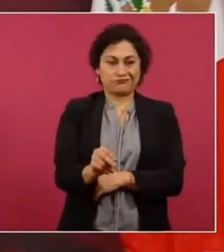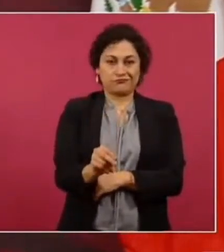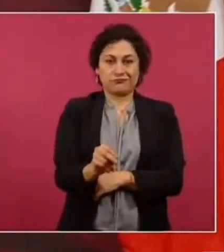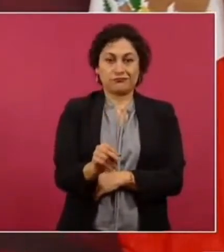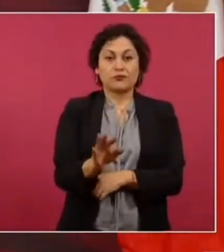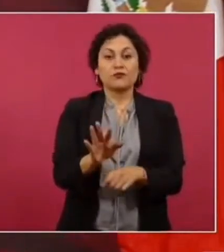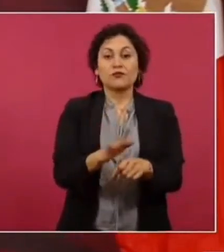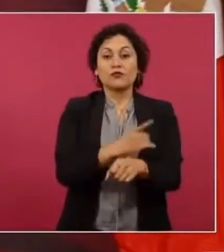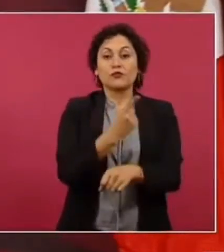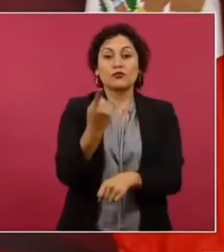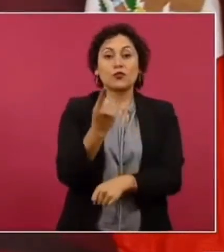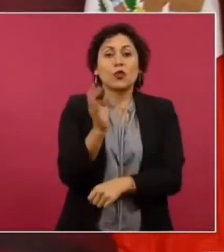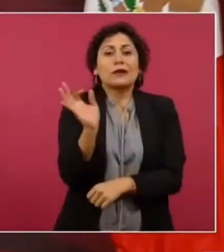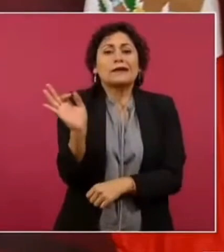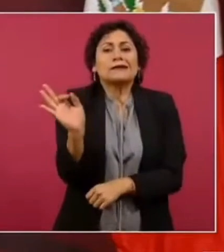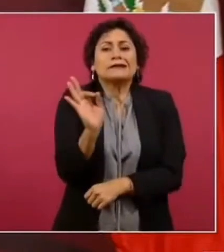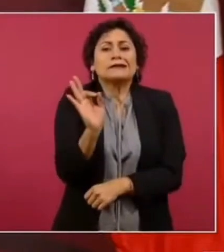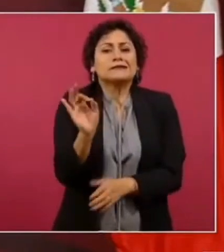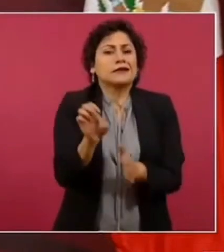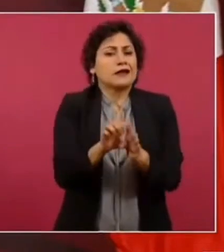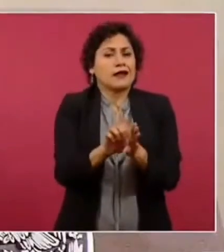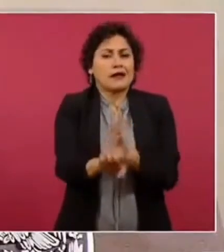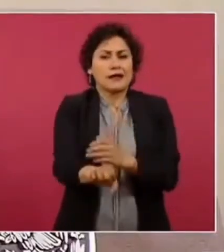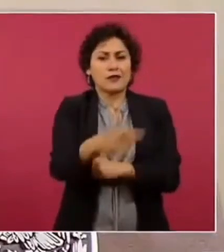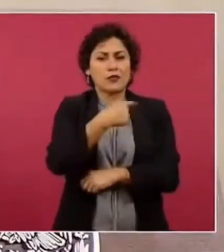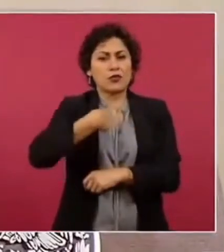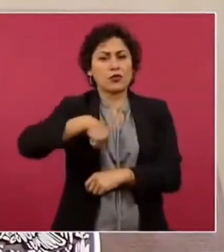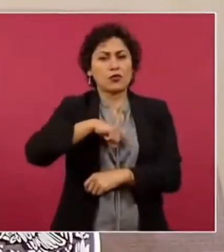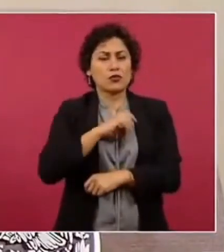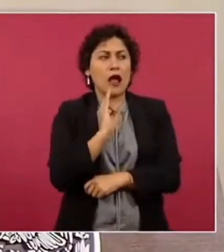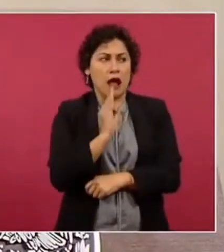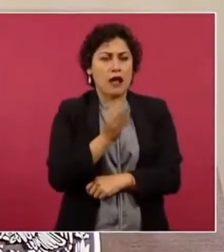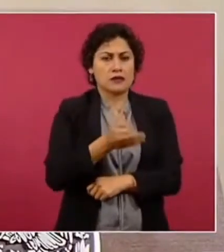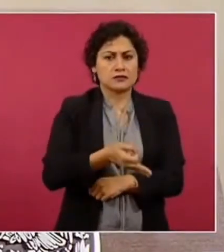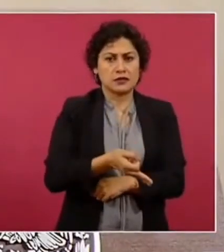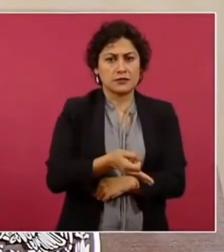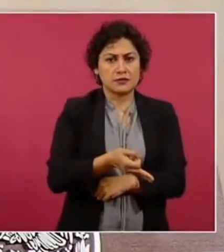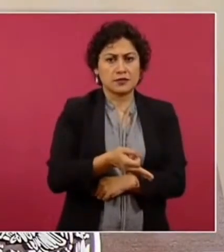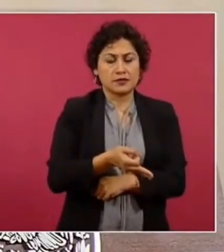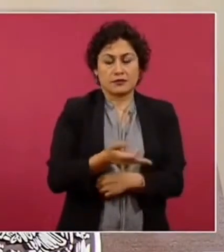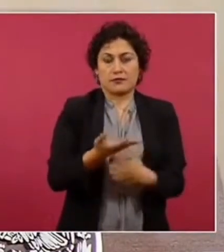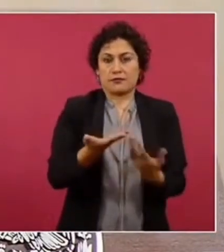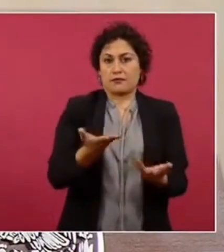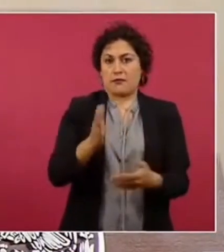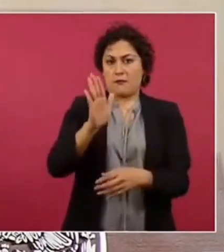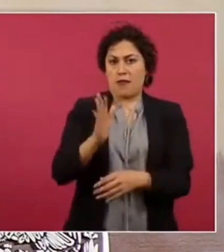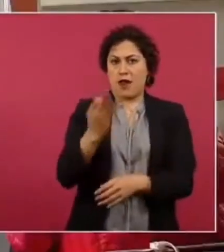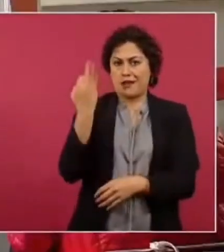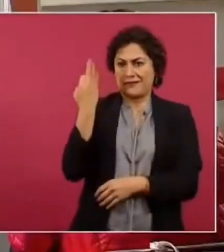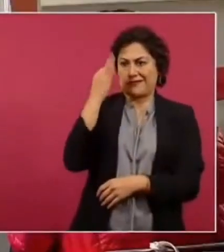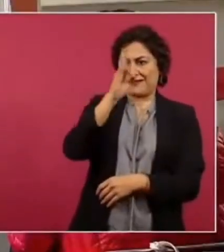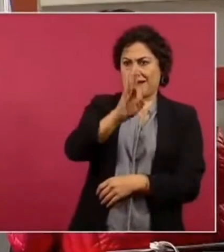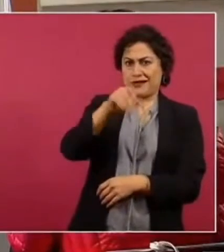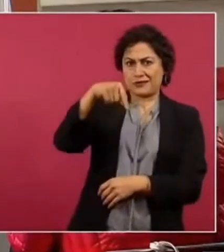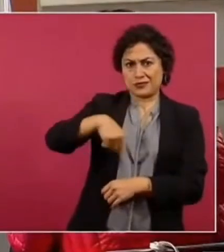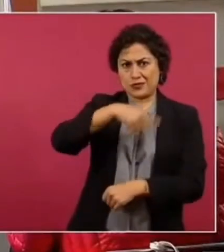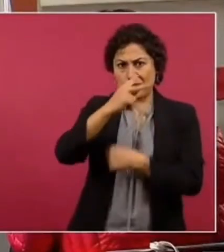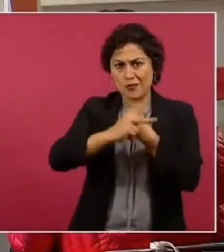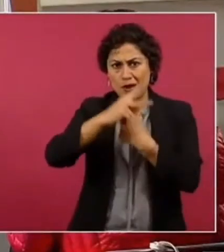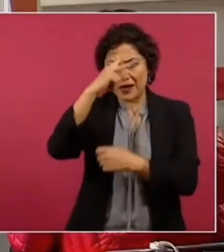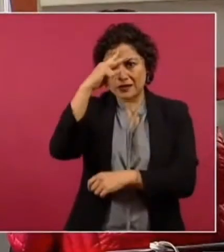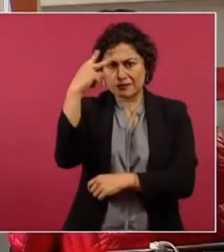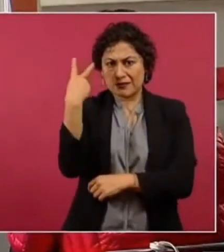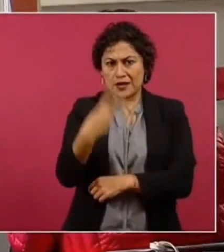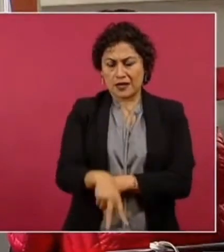al pueblo de México no podemos permitir